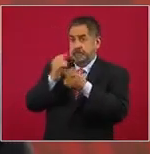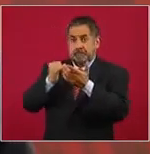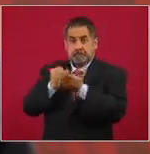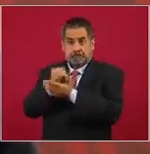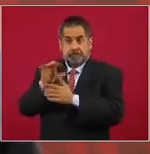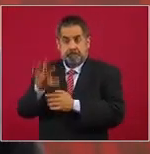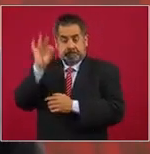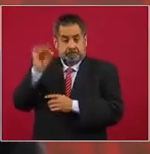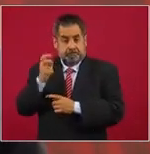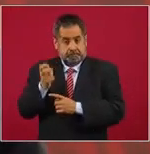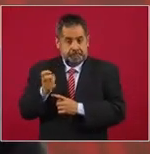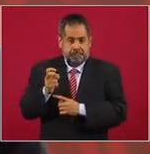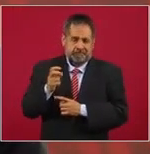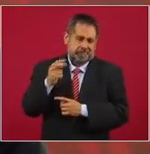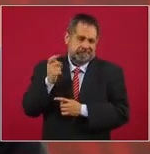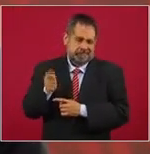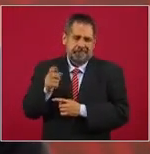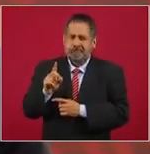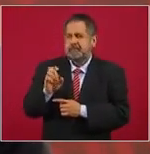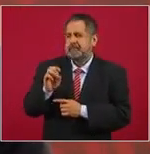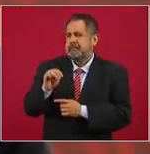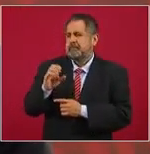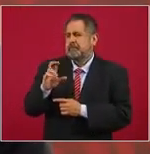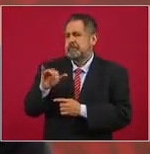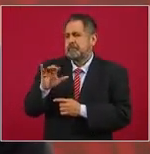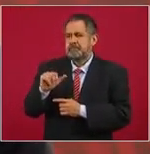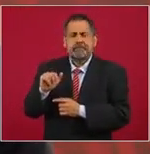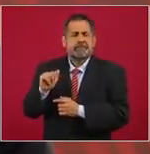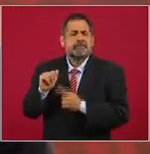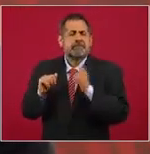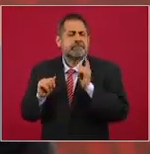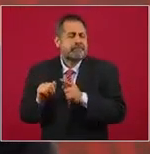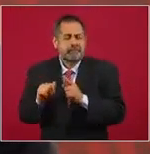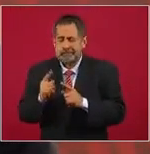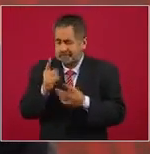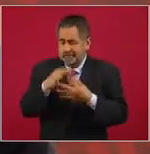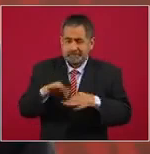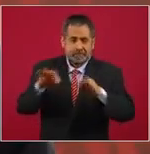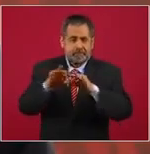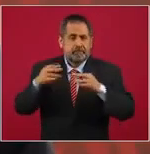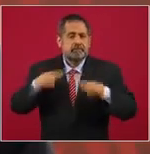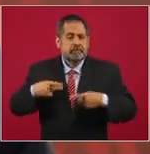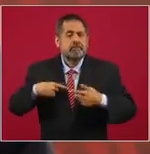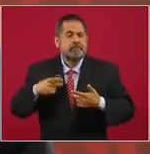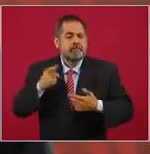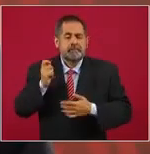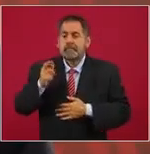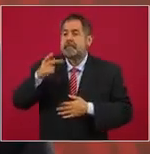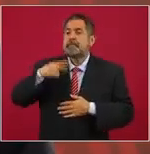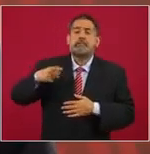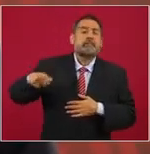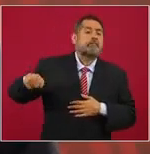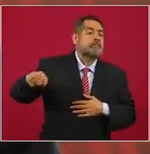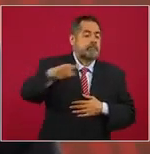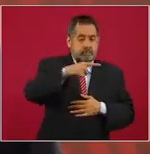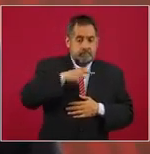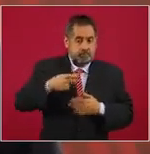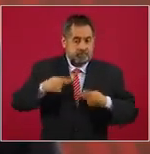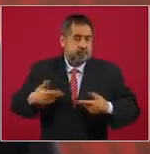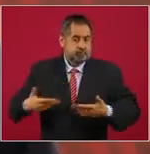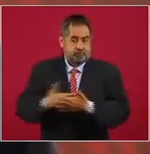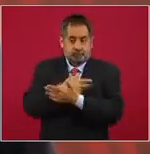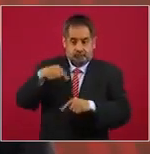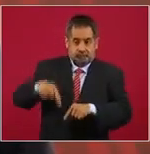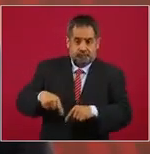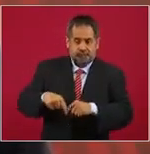que el ciudadano actúe con independencia, con